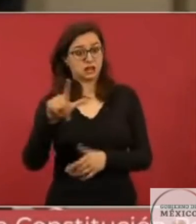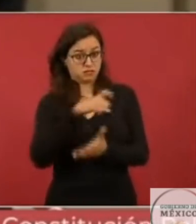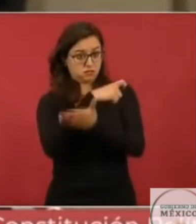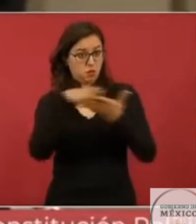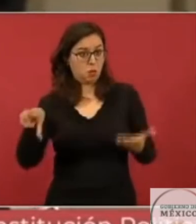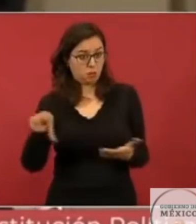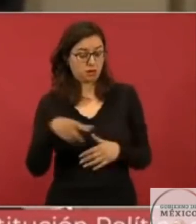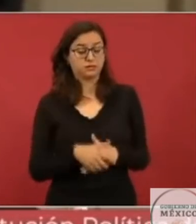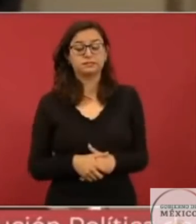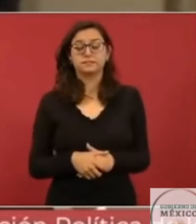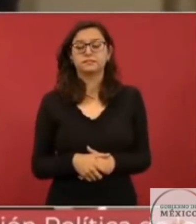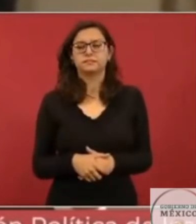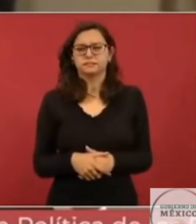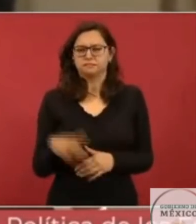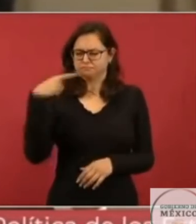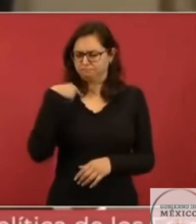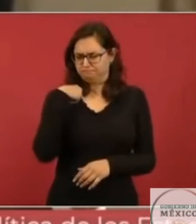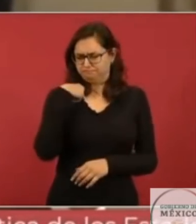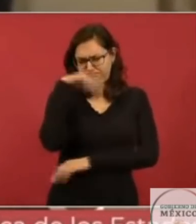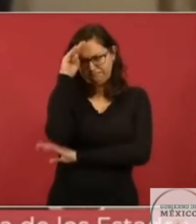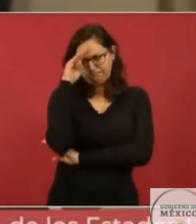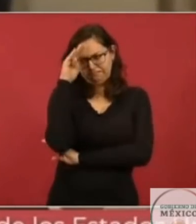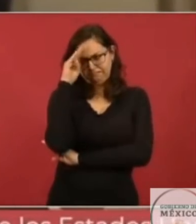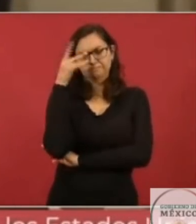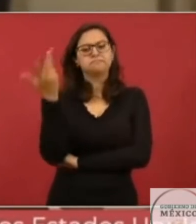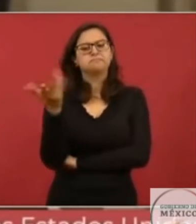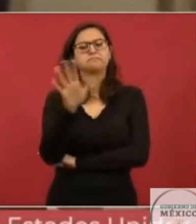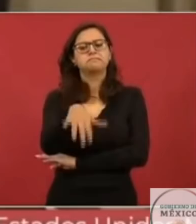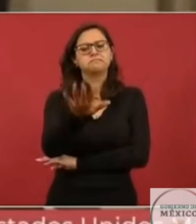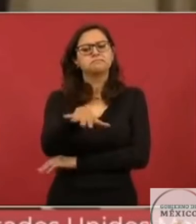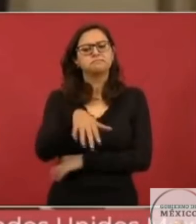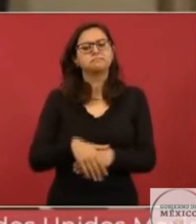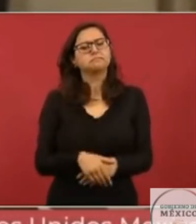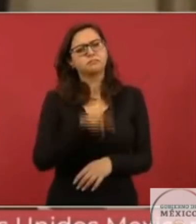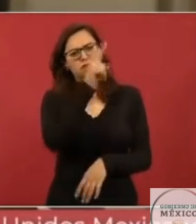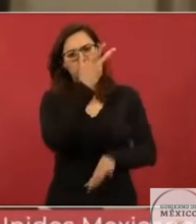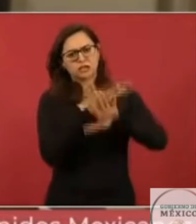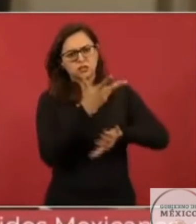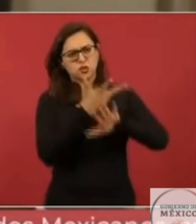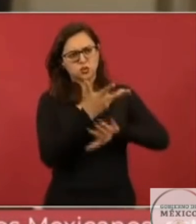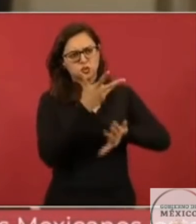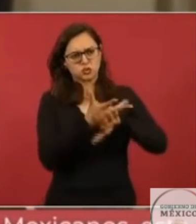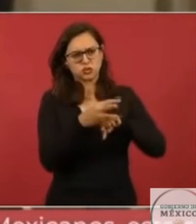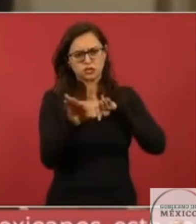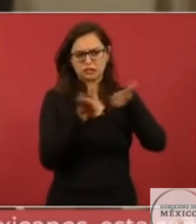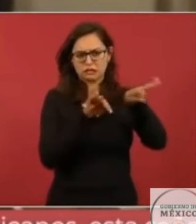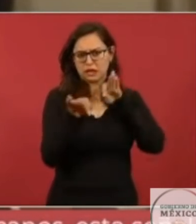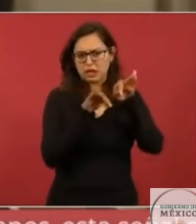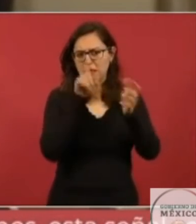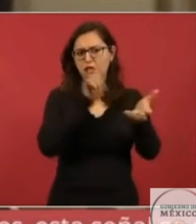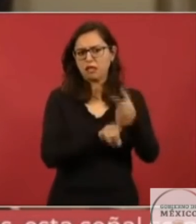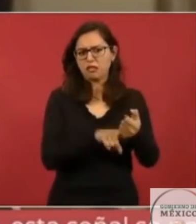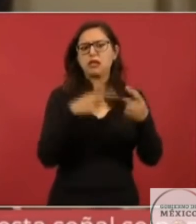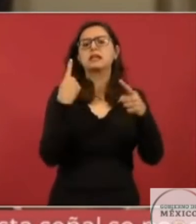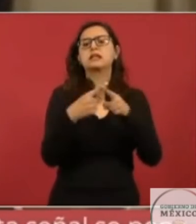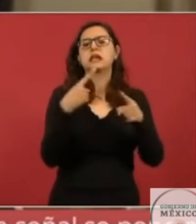en esa refinería que está en Estados Unidos, irán técnicos mexicanos, México tiene el pleno